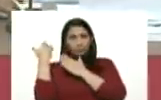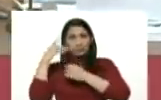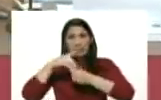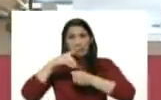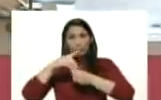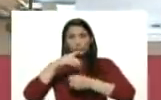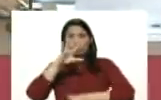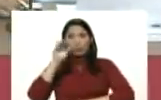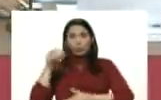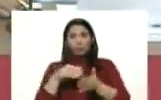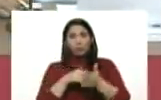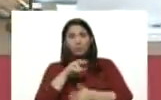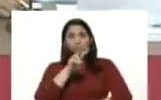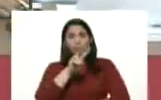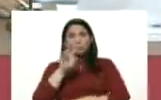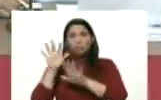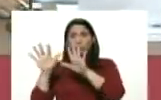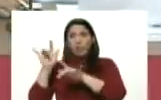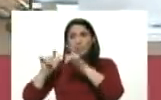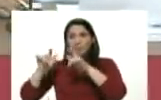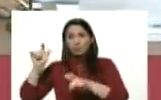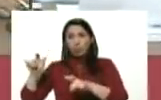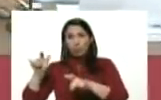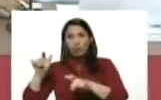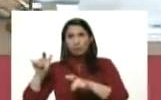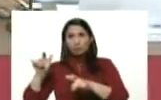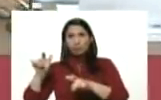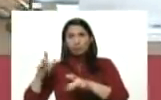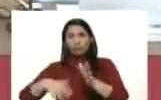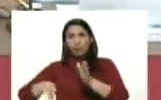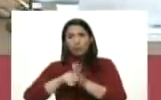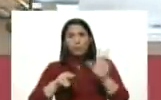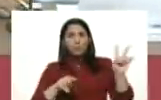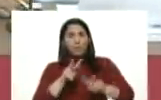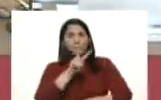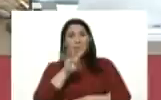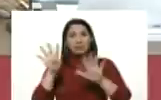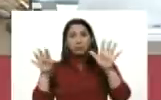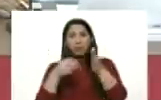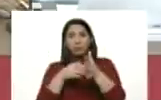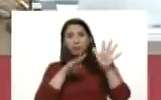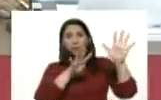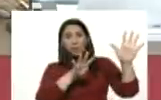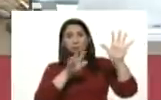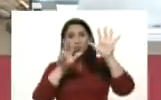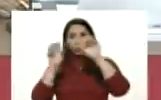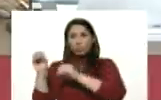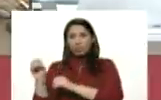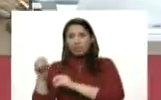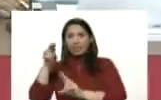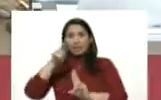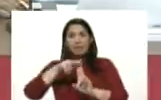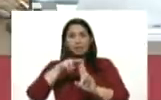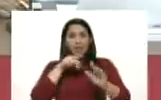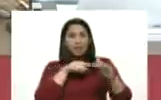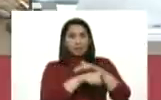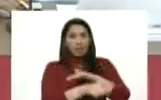50.210 de los cuales 29.980 por el Táchira,